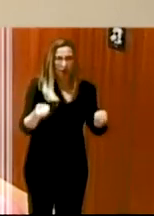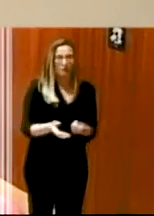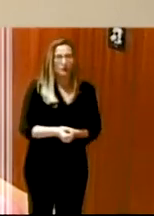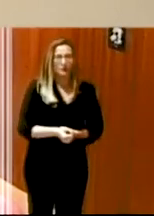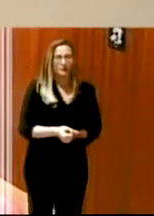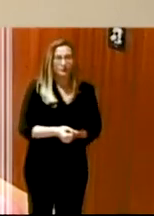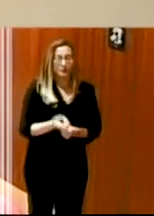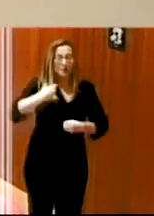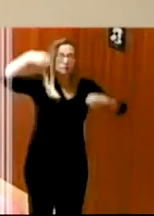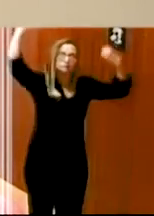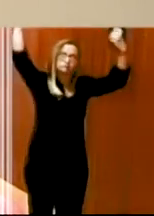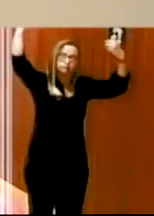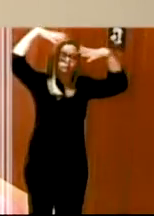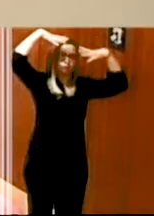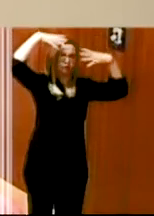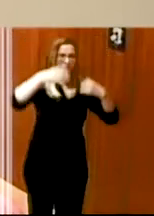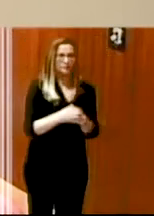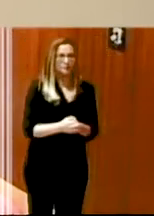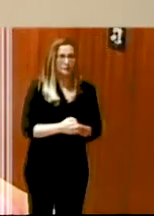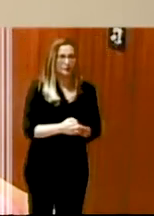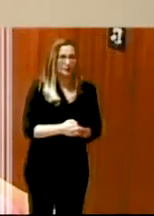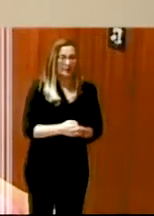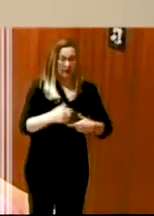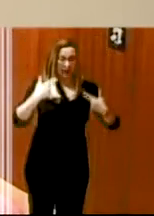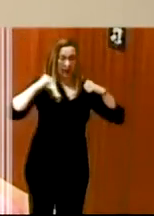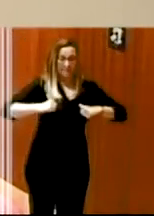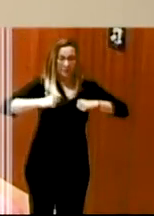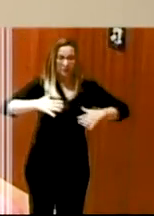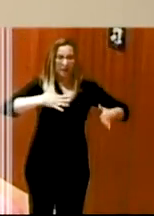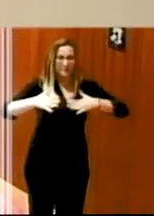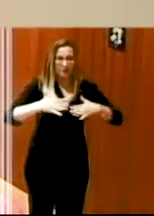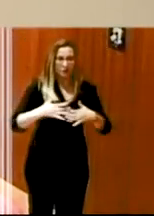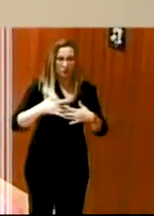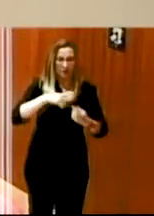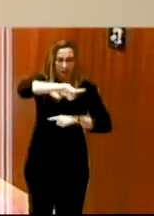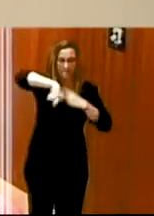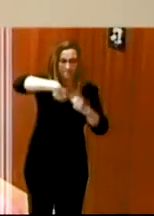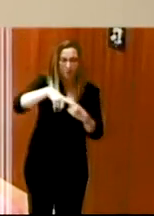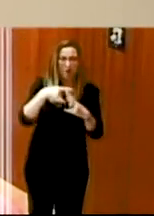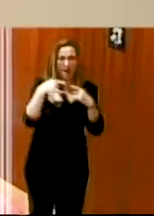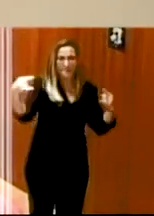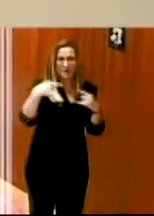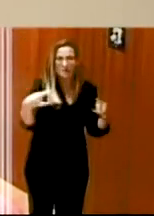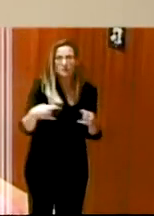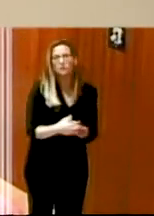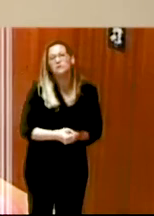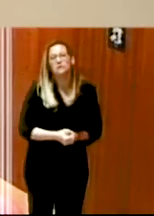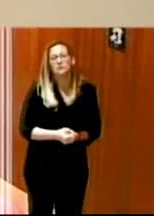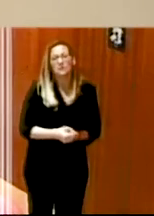el uso de la iluminación en el caso de las mochilas vibratorias y el bucle magnético para las personas que usan